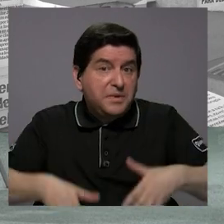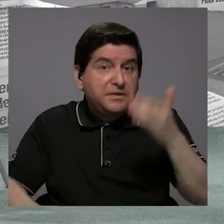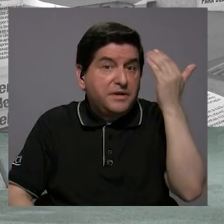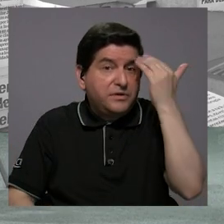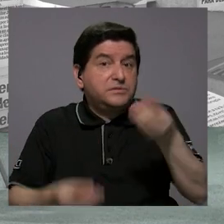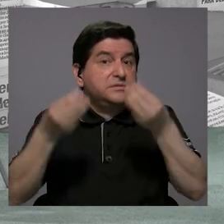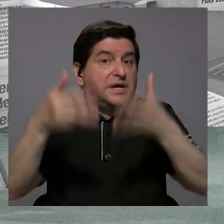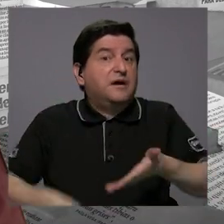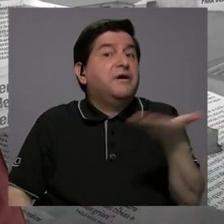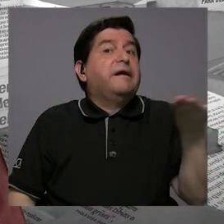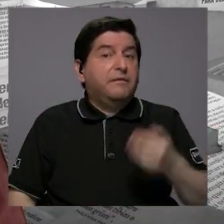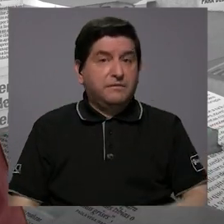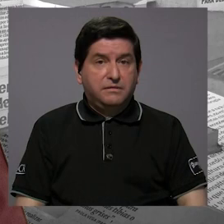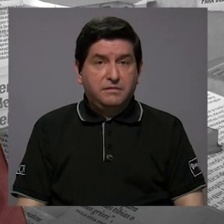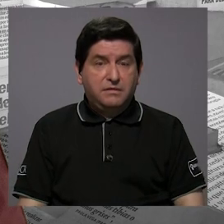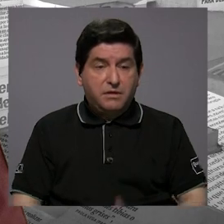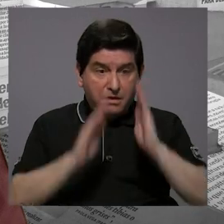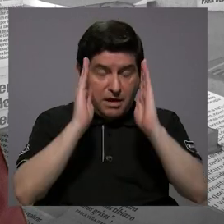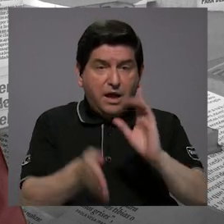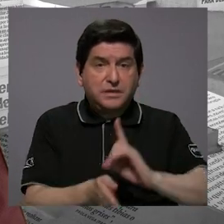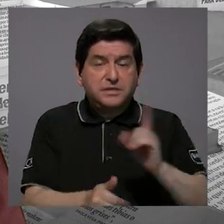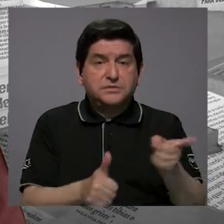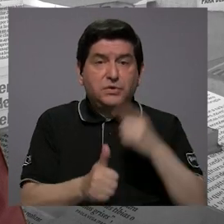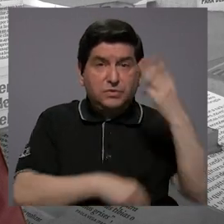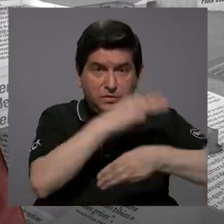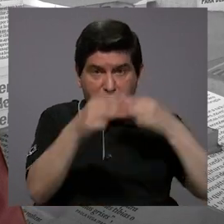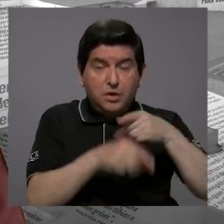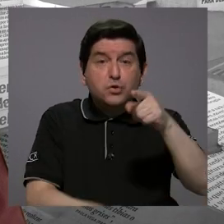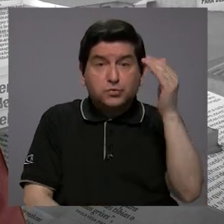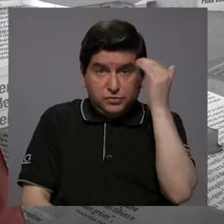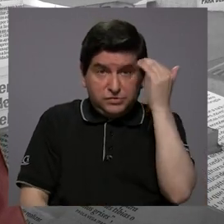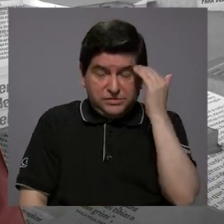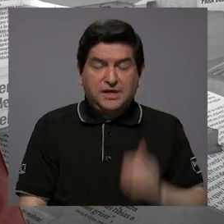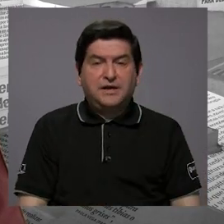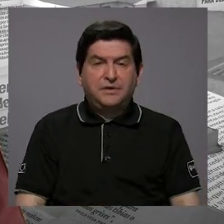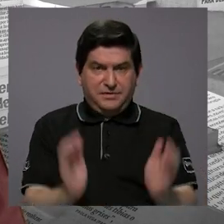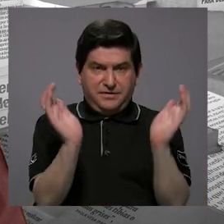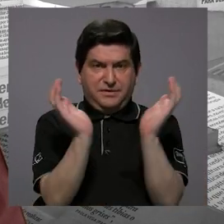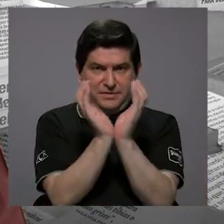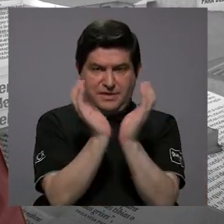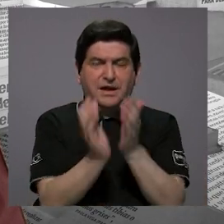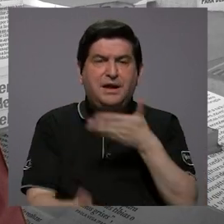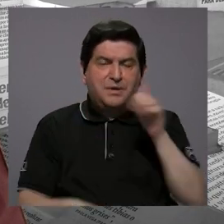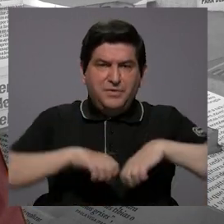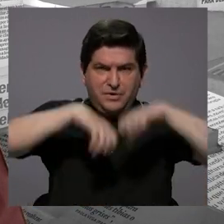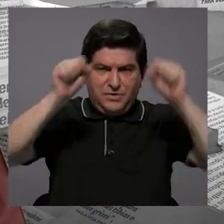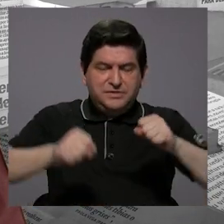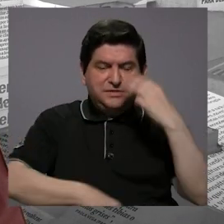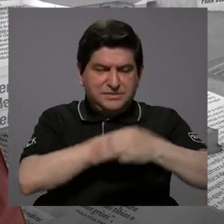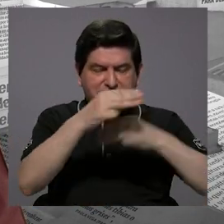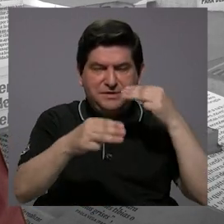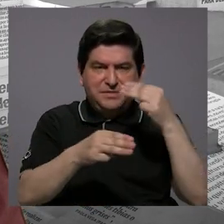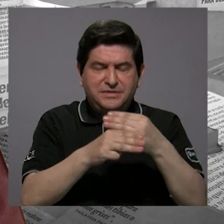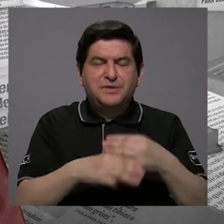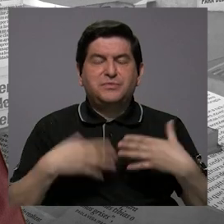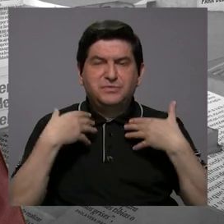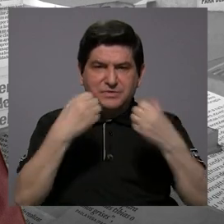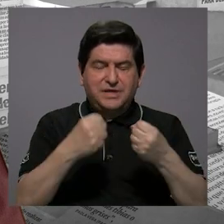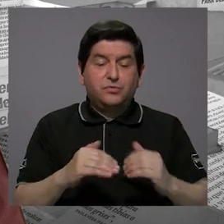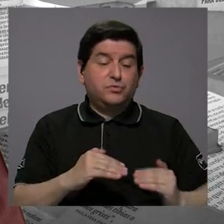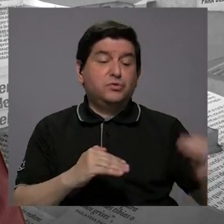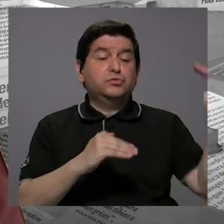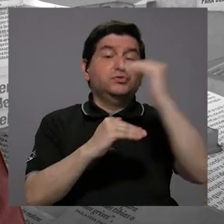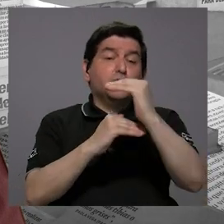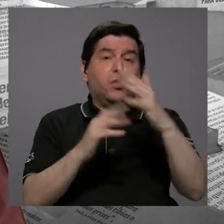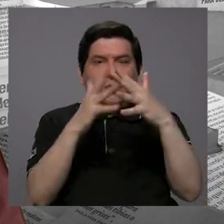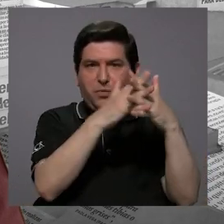no sabe de lo que se está perdiendo, porque tiene atención médica de primer mundo y ustedes lo saben, que la caja es uno de los mejores sistemas de salud a nivel mundial, por encima, incluso, del